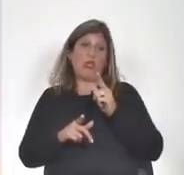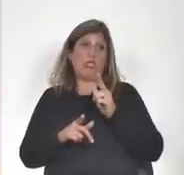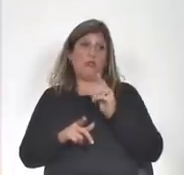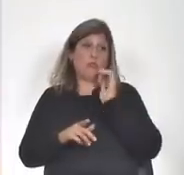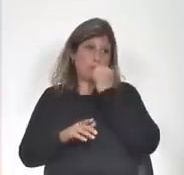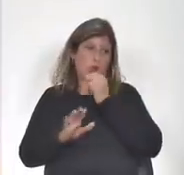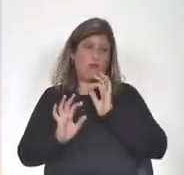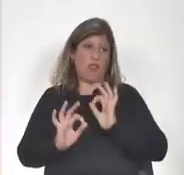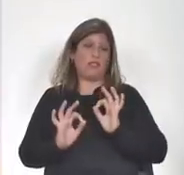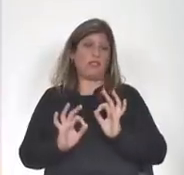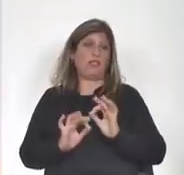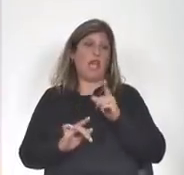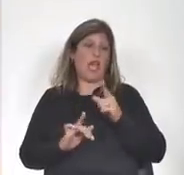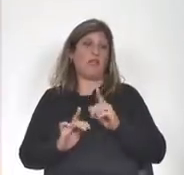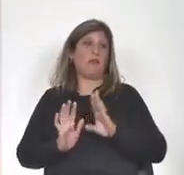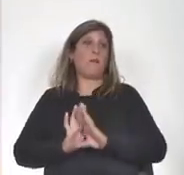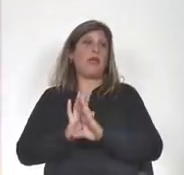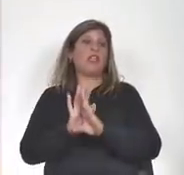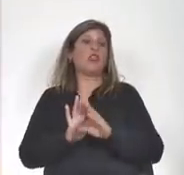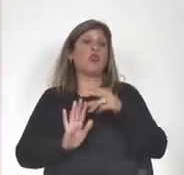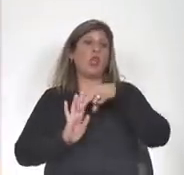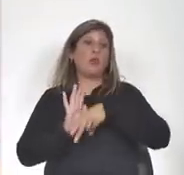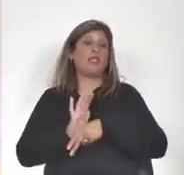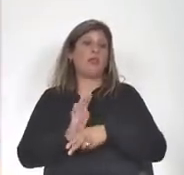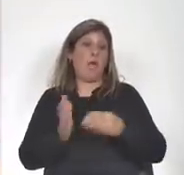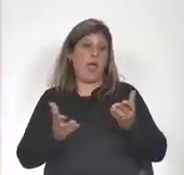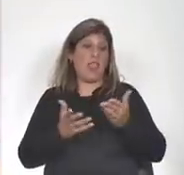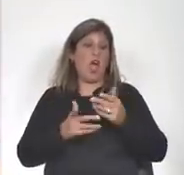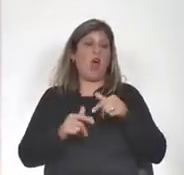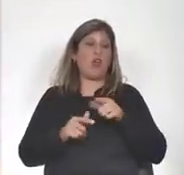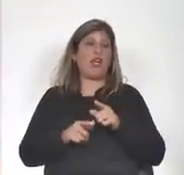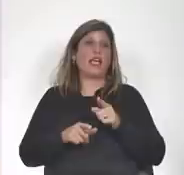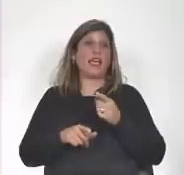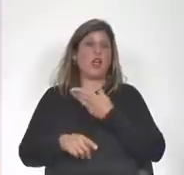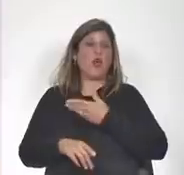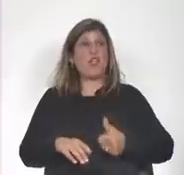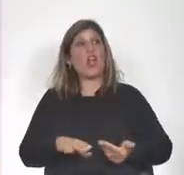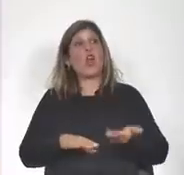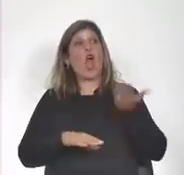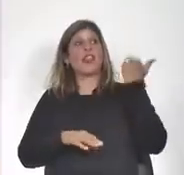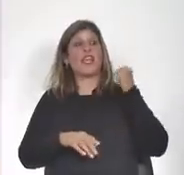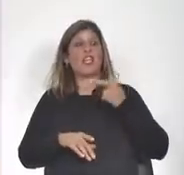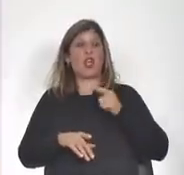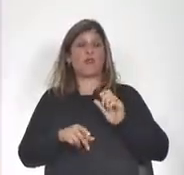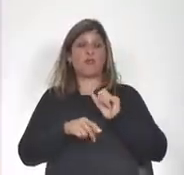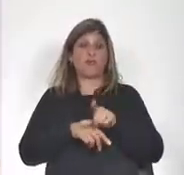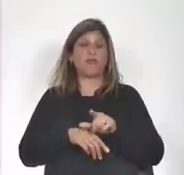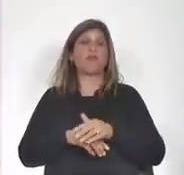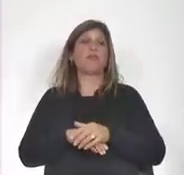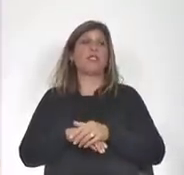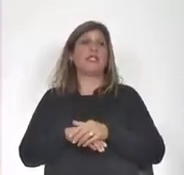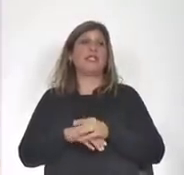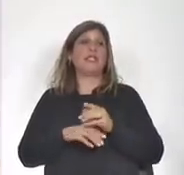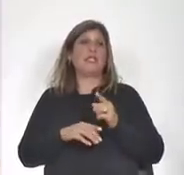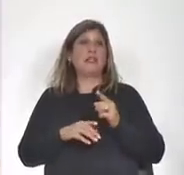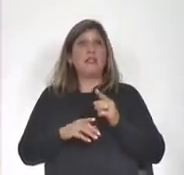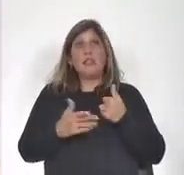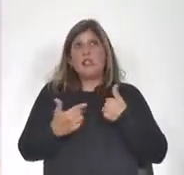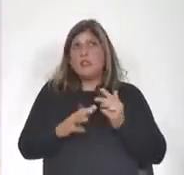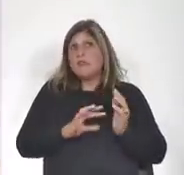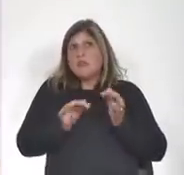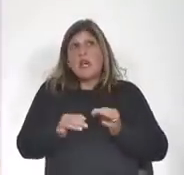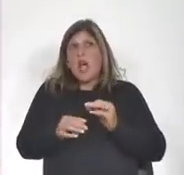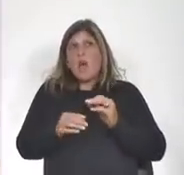amparándose en una normativa vigente emitida en un gobierno anterior llegamos a la conclusión de que no podíamos